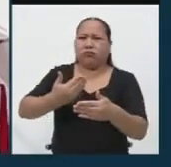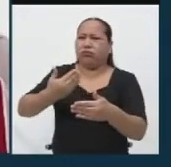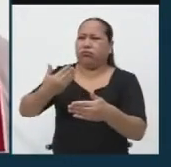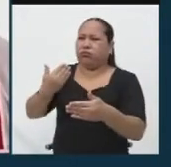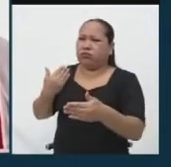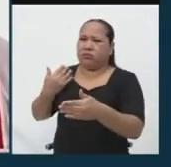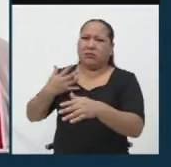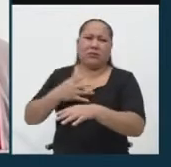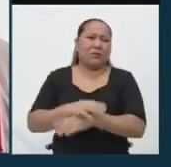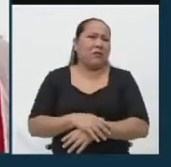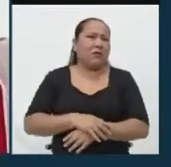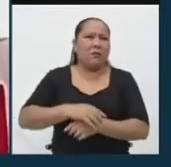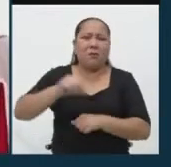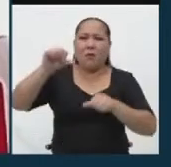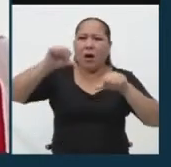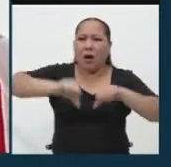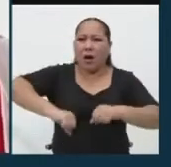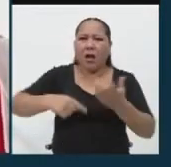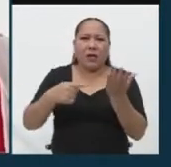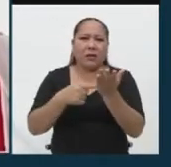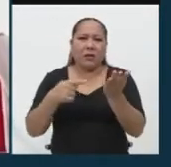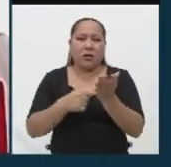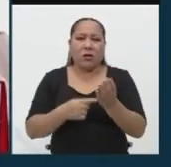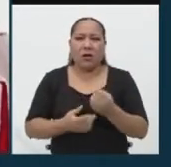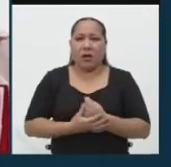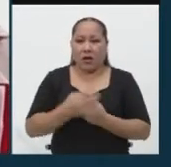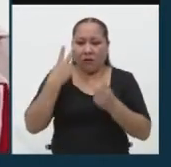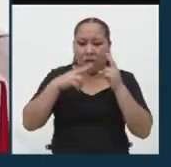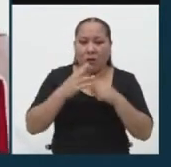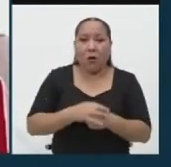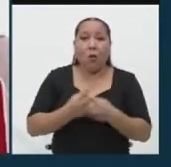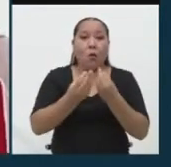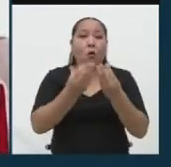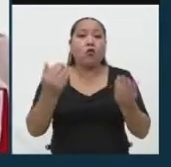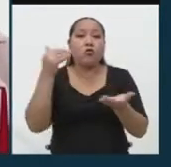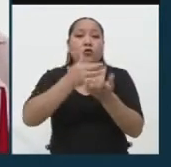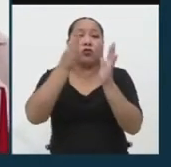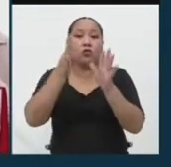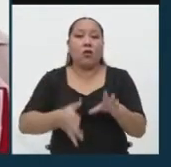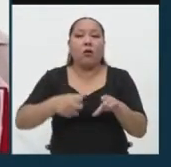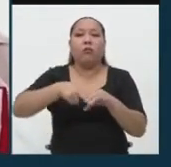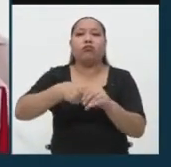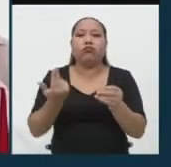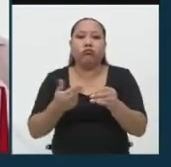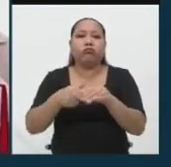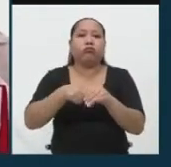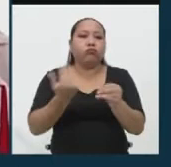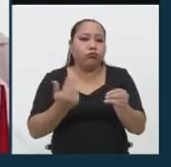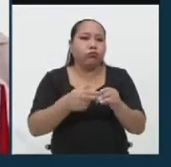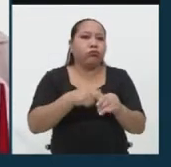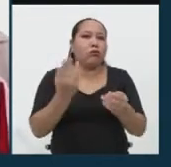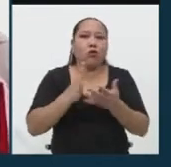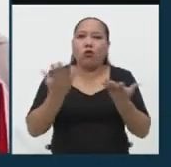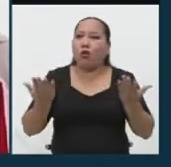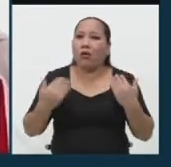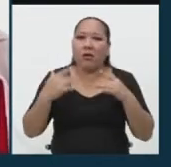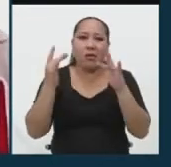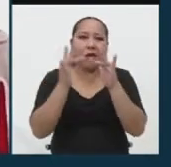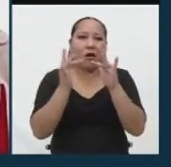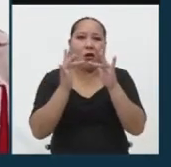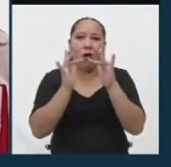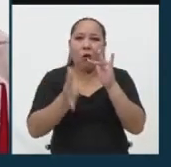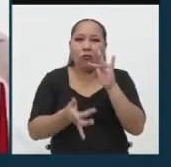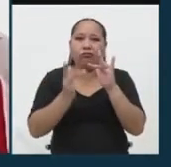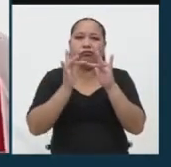el que nos encontramos, en donde miles de estudiantes desertaron el año pasado por falta de Internet. Por ello, trabajaré